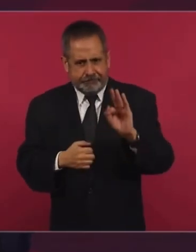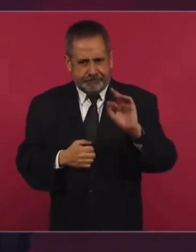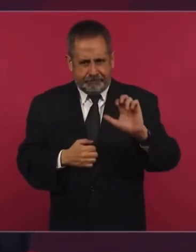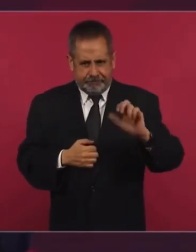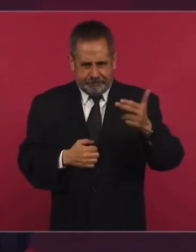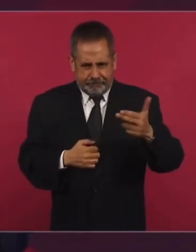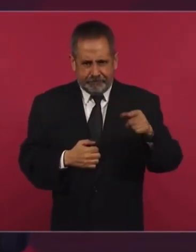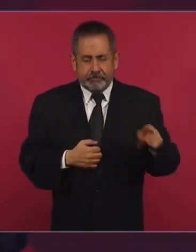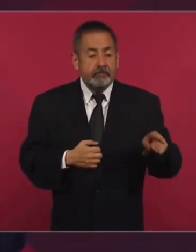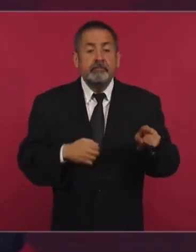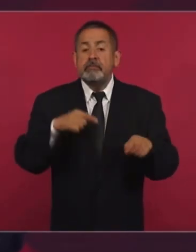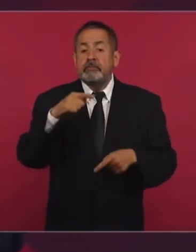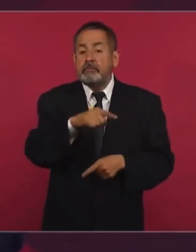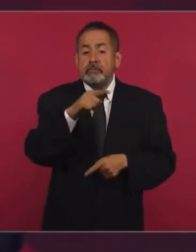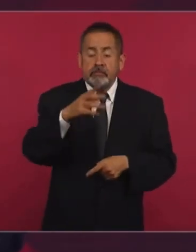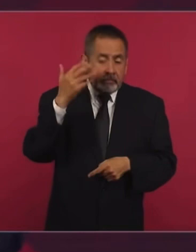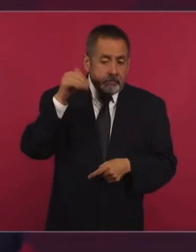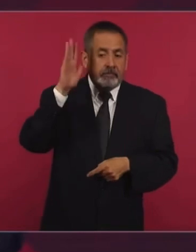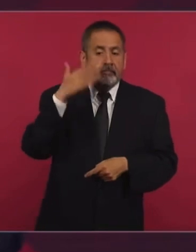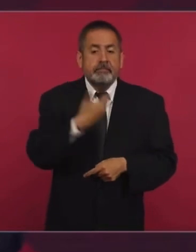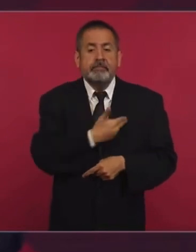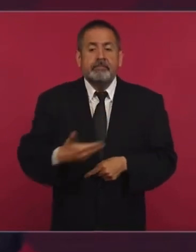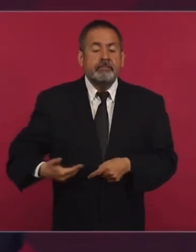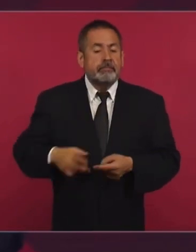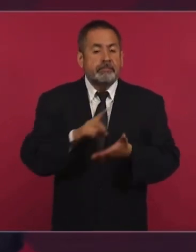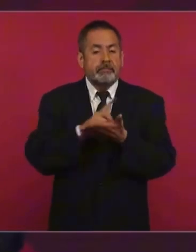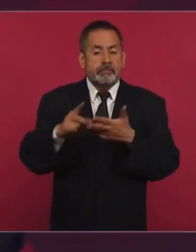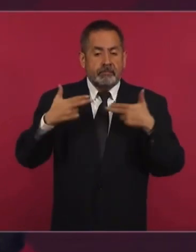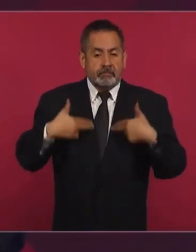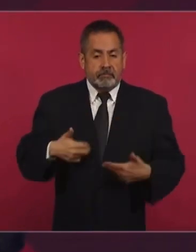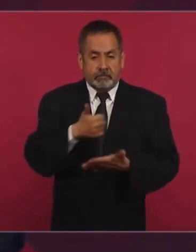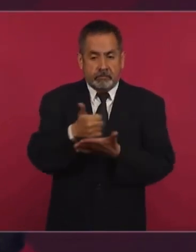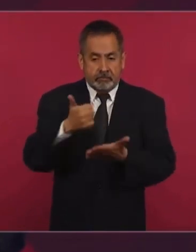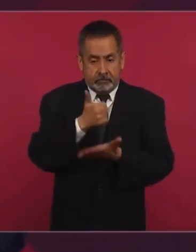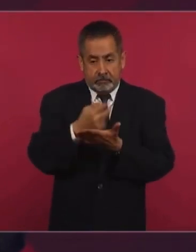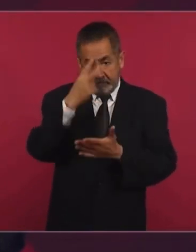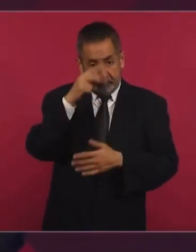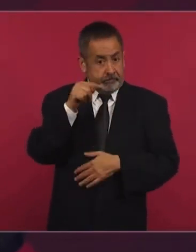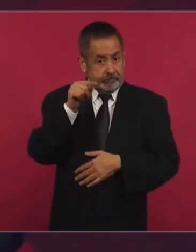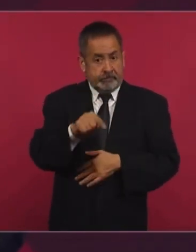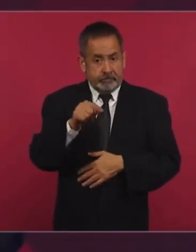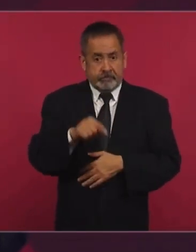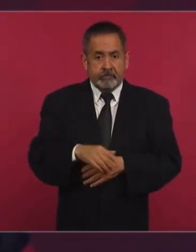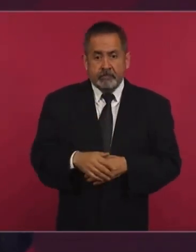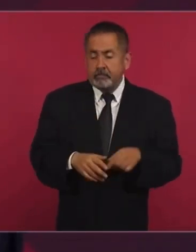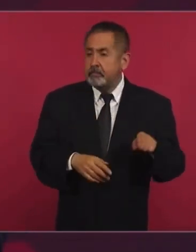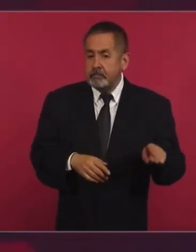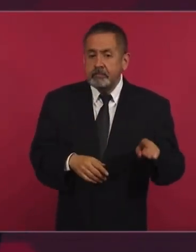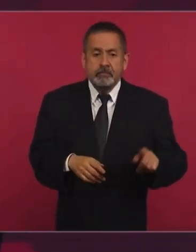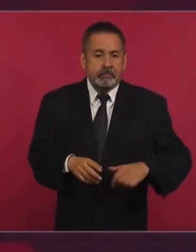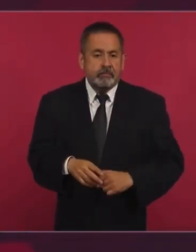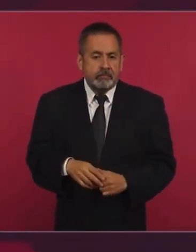presidente de derechos humanos en la Ciudad de México y estaba